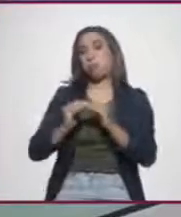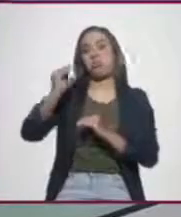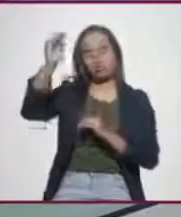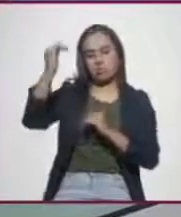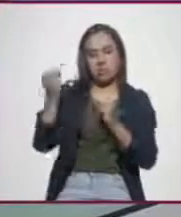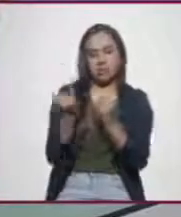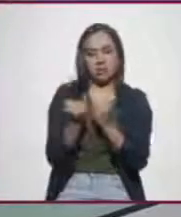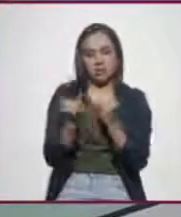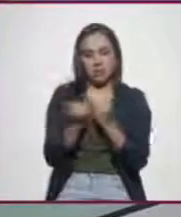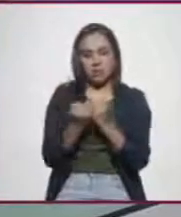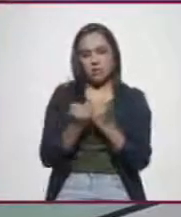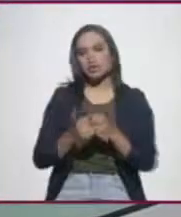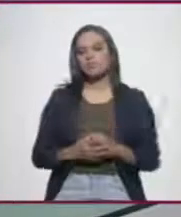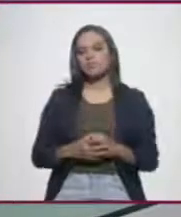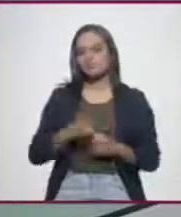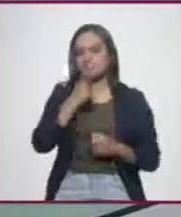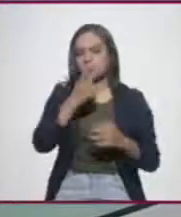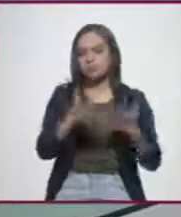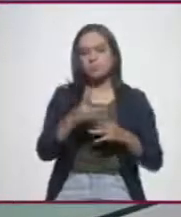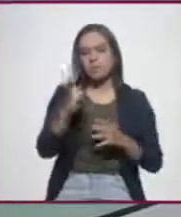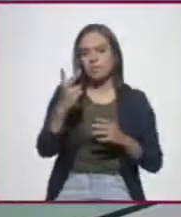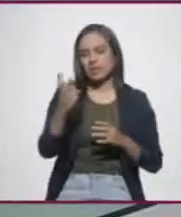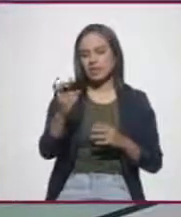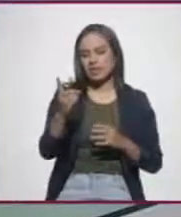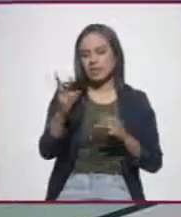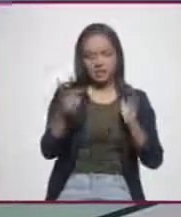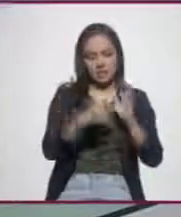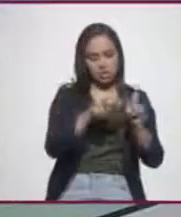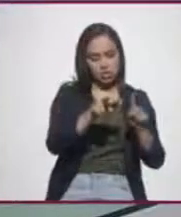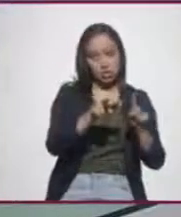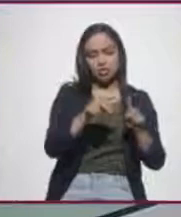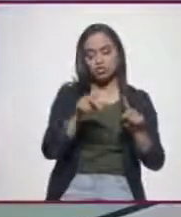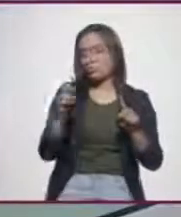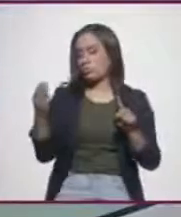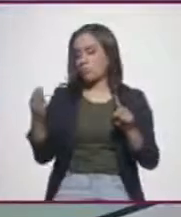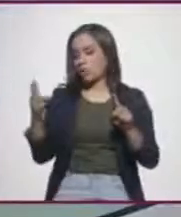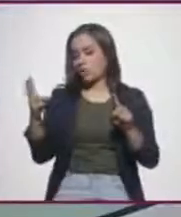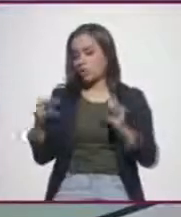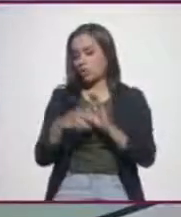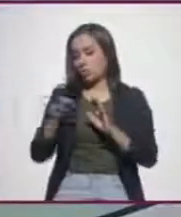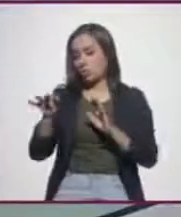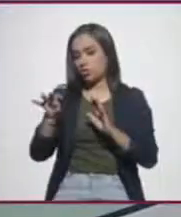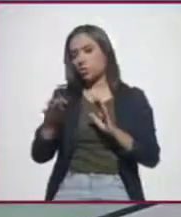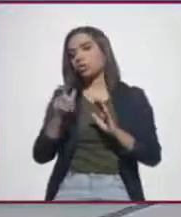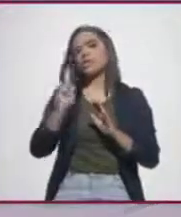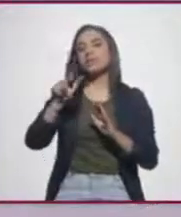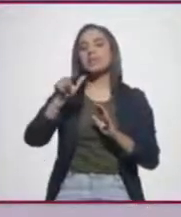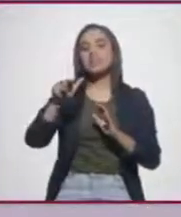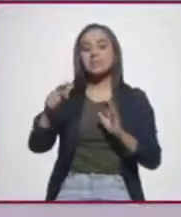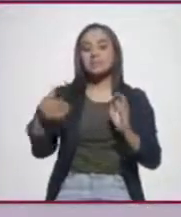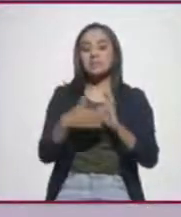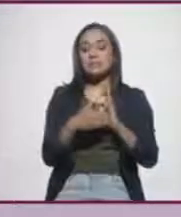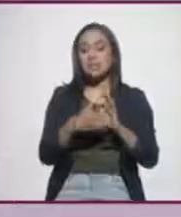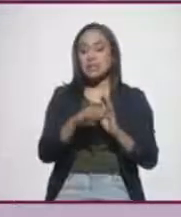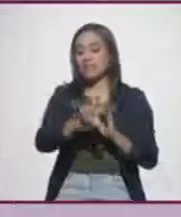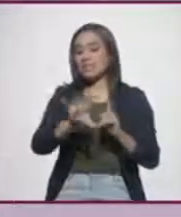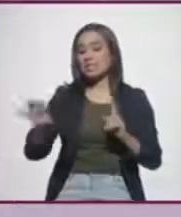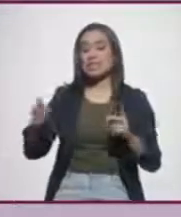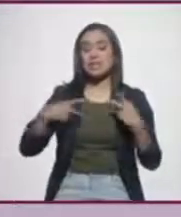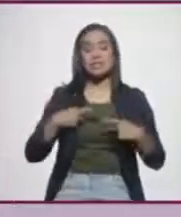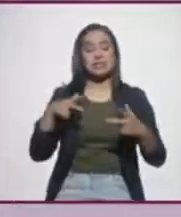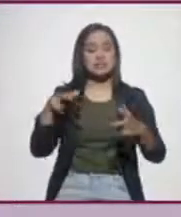Esto nos daría que entre diciembre del dieciocho y mayo del diecinueve tenemos diecisiete mil quinientas personas asesinadas,